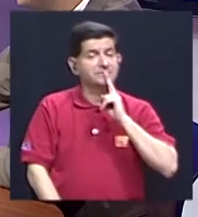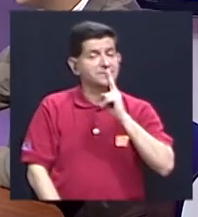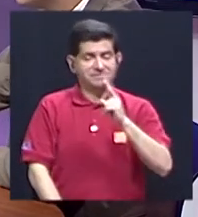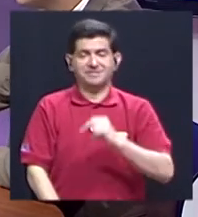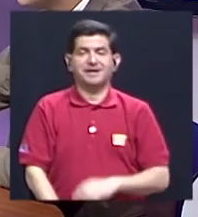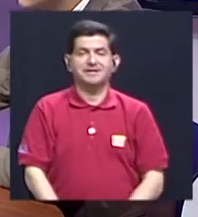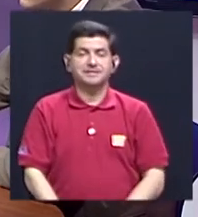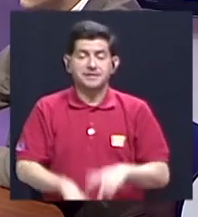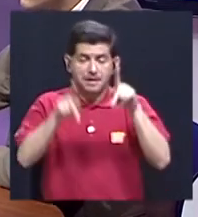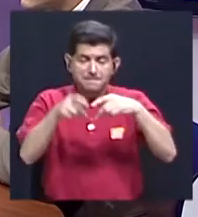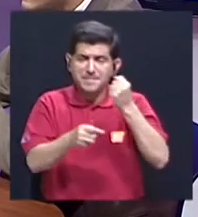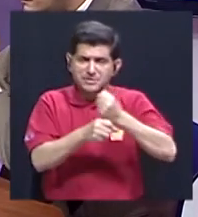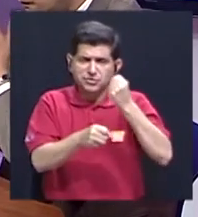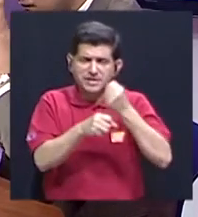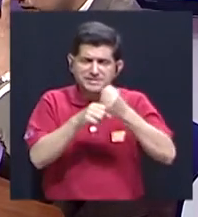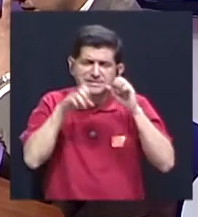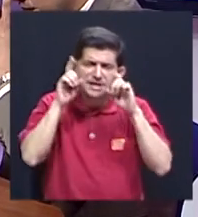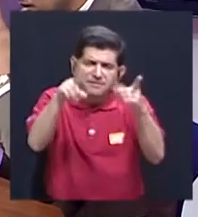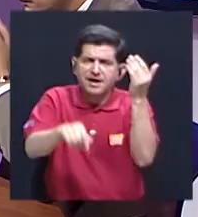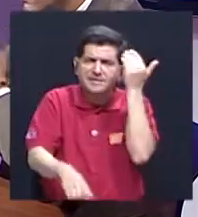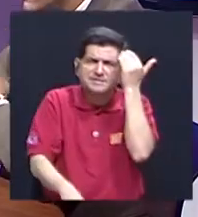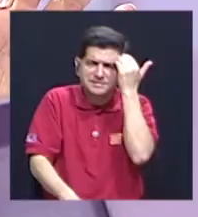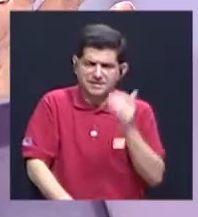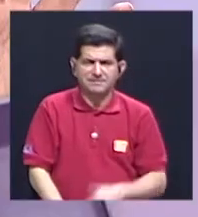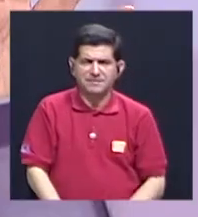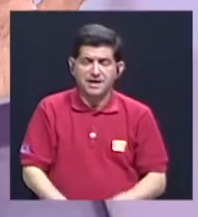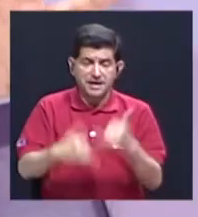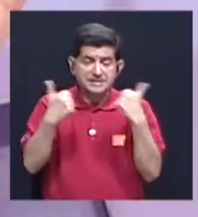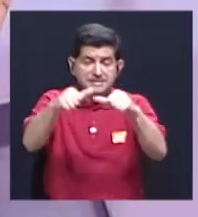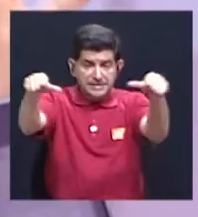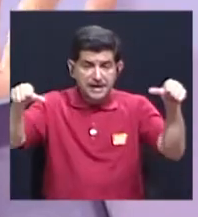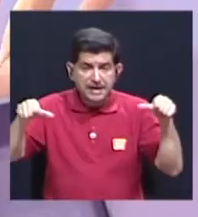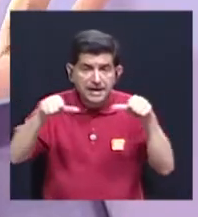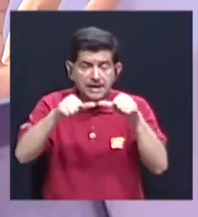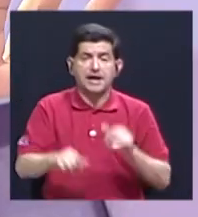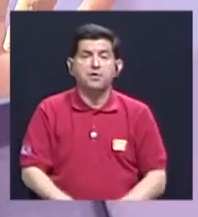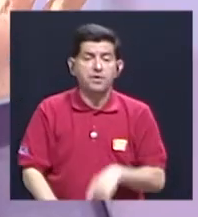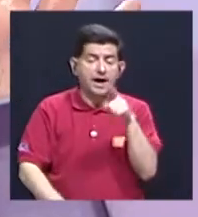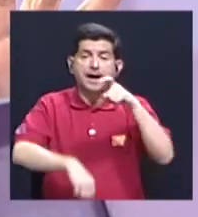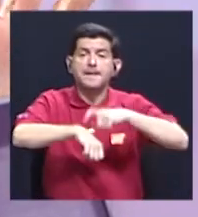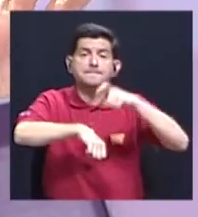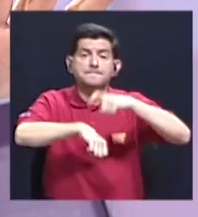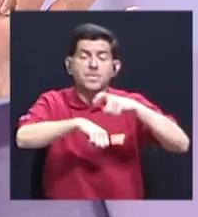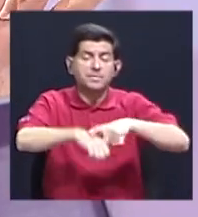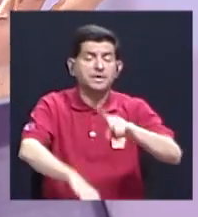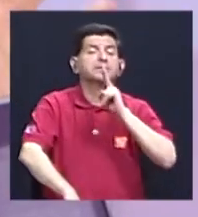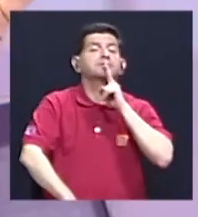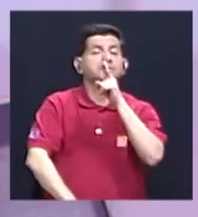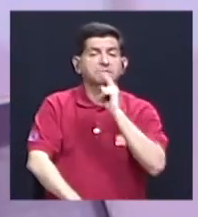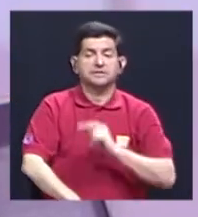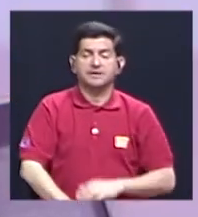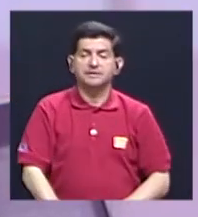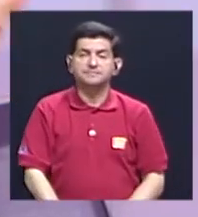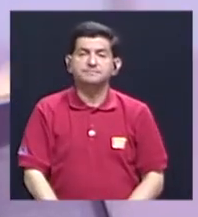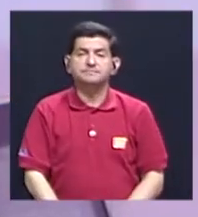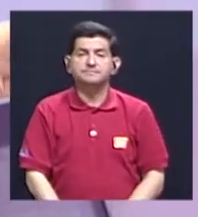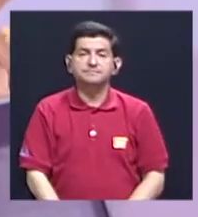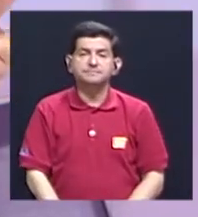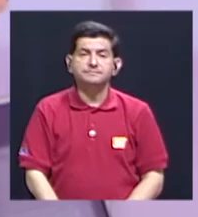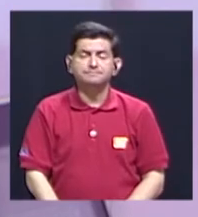Quienes trabajamos en educación sabemos que cuando se llega al aula se llega al momento de la verdad. Esto